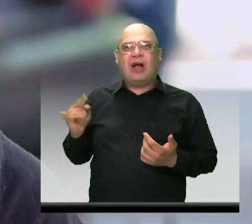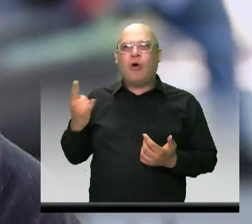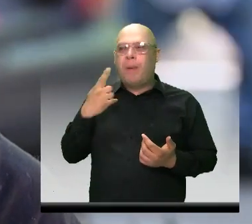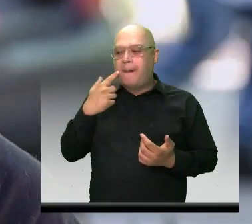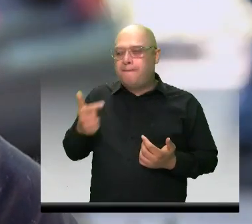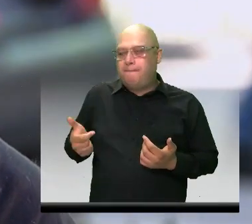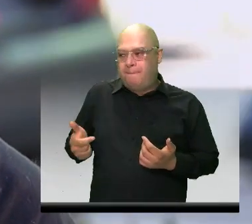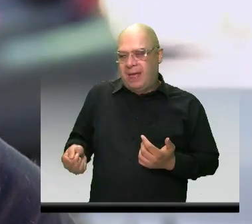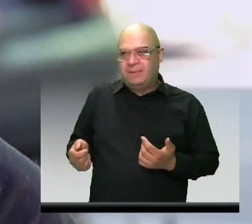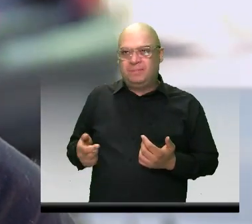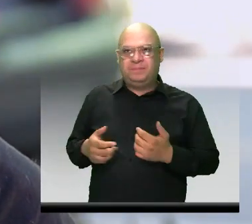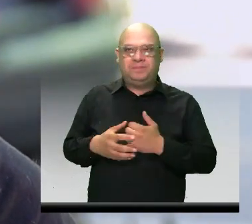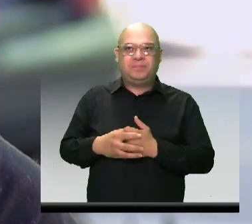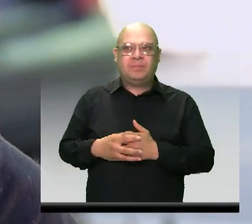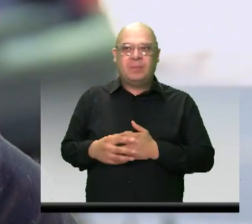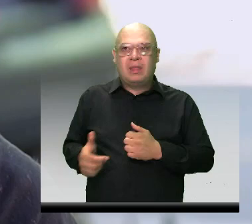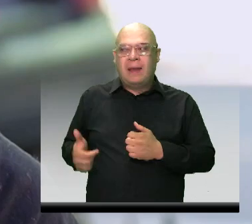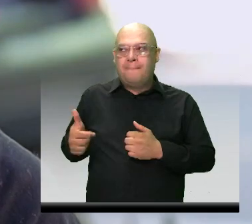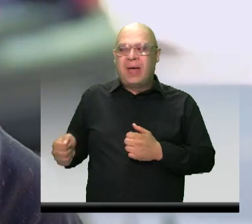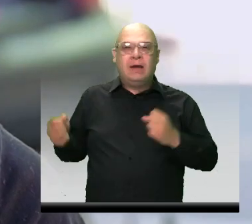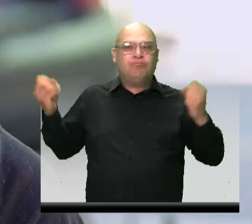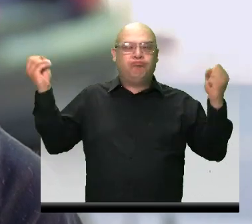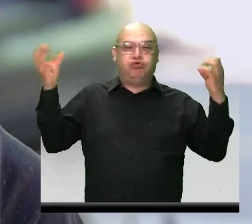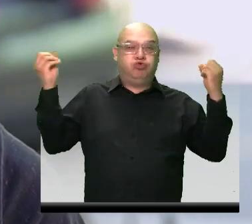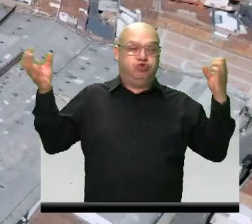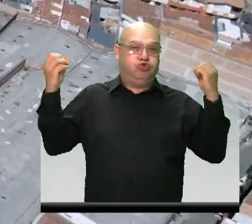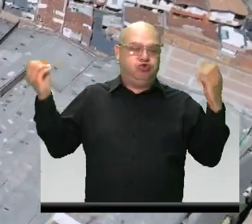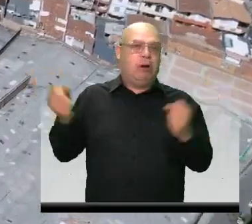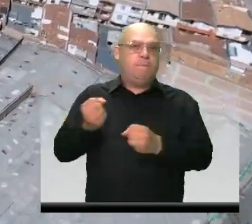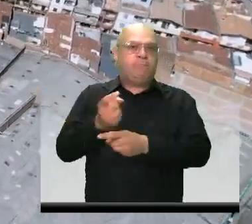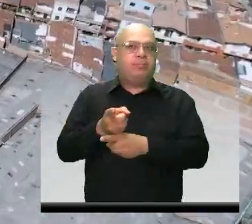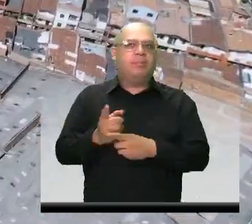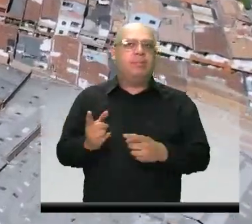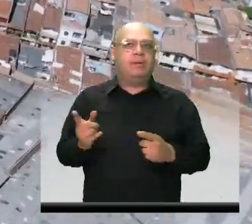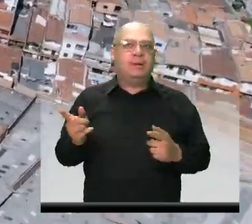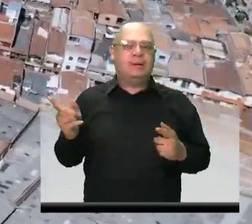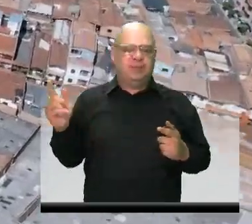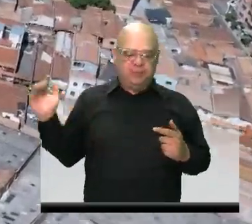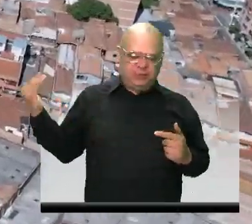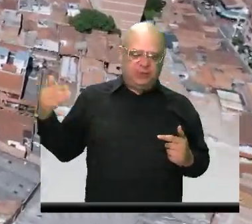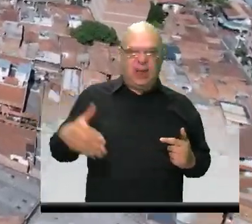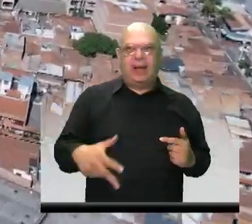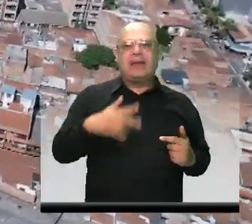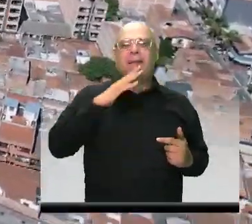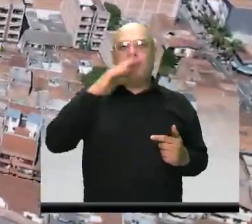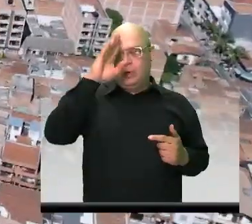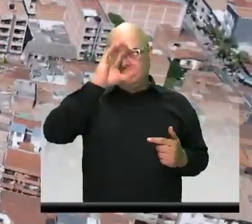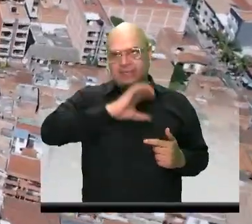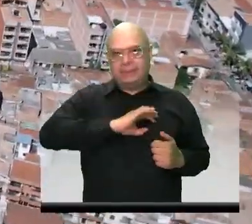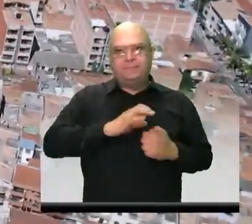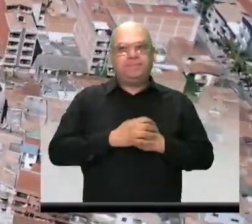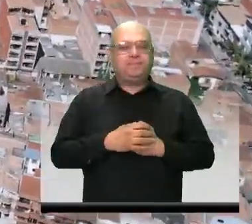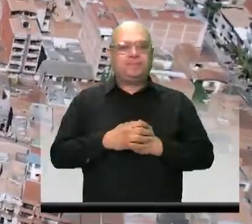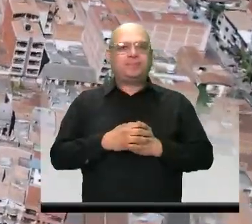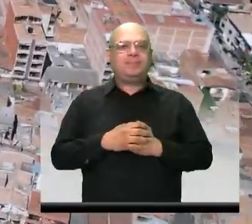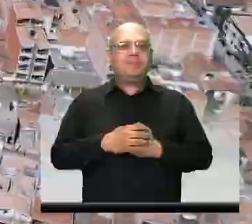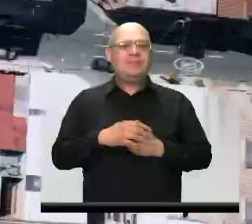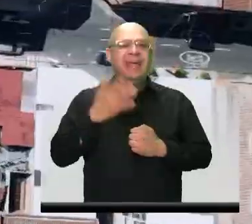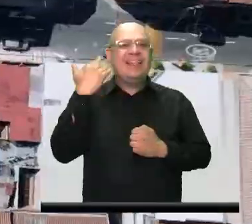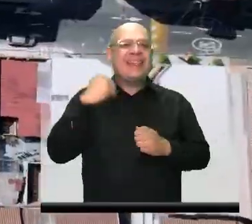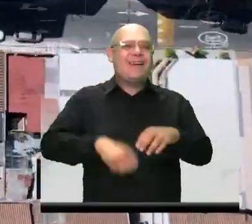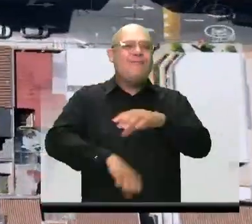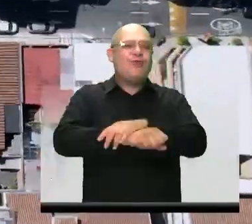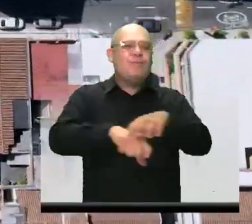O sea que las alarmas suenan rápidamente para que lleguen los policías. La cancelada interior era pura tierra amarilla